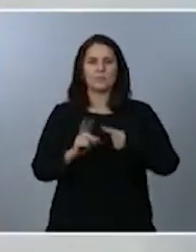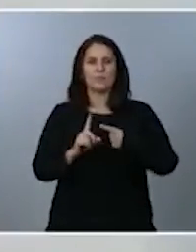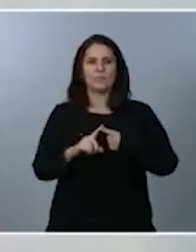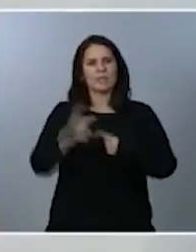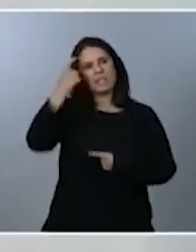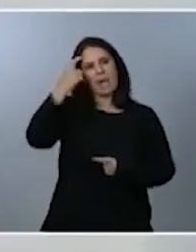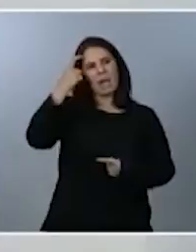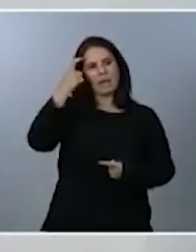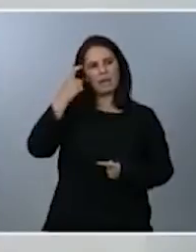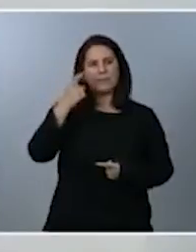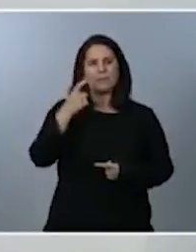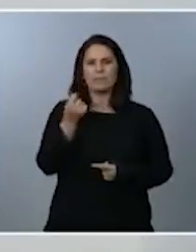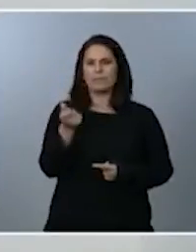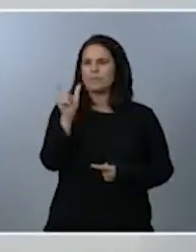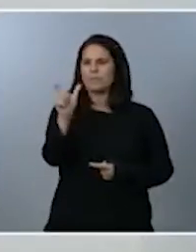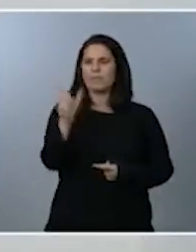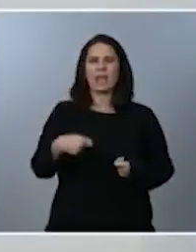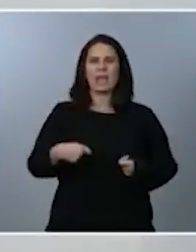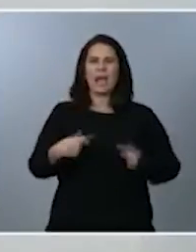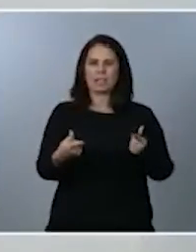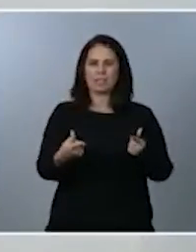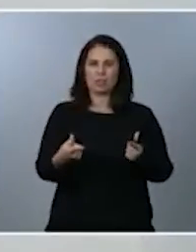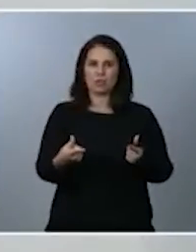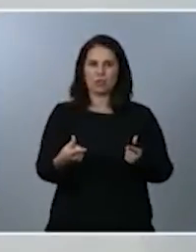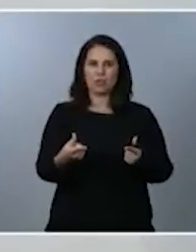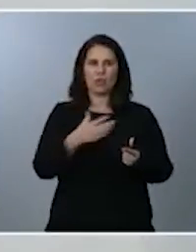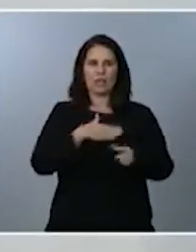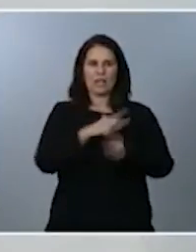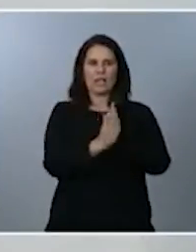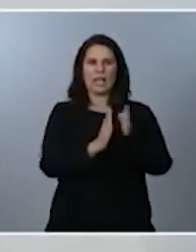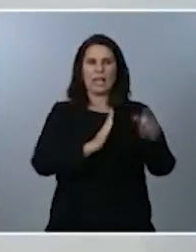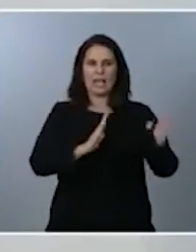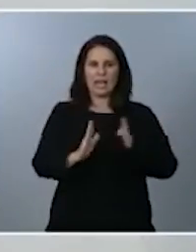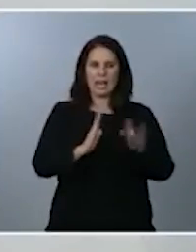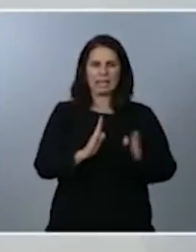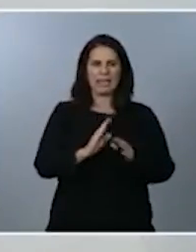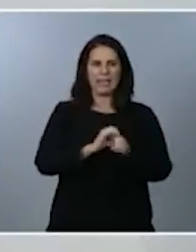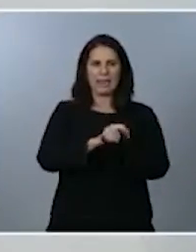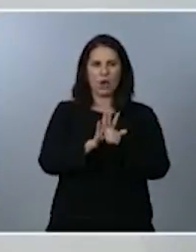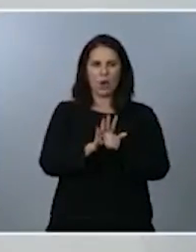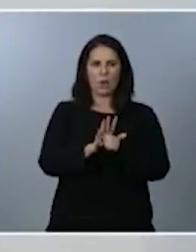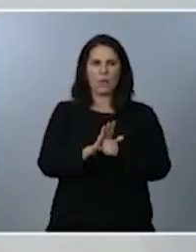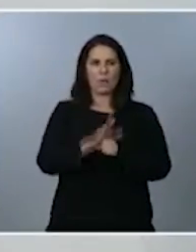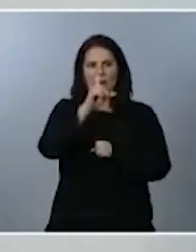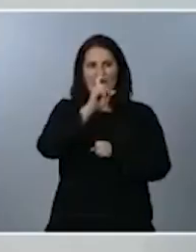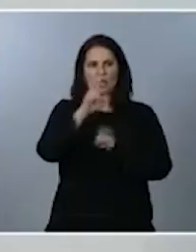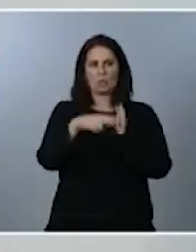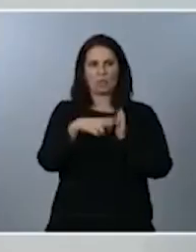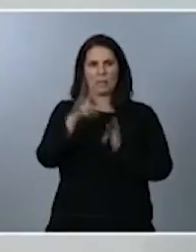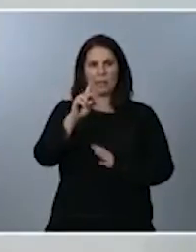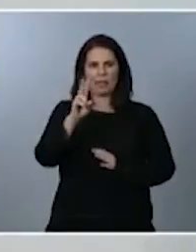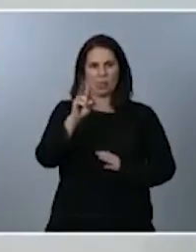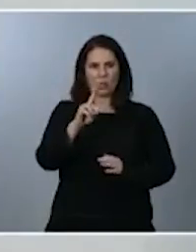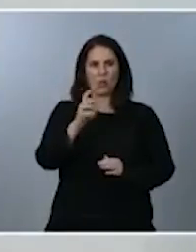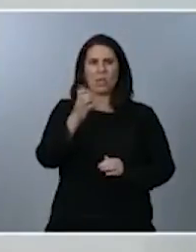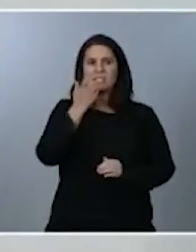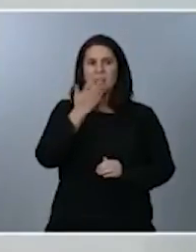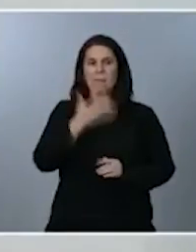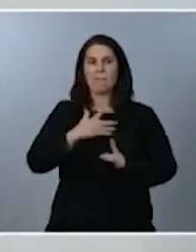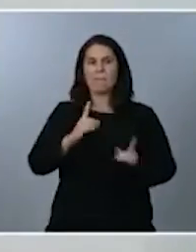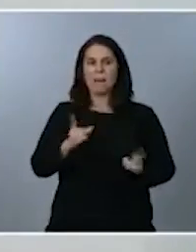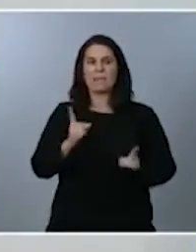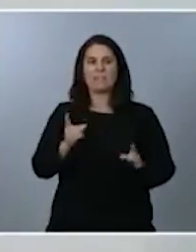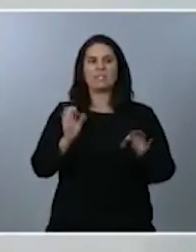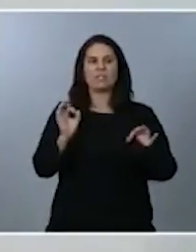prevista para el gasto en ERTE los ERTE ligados al COVID de cara al ejercicio 2021 si se ha previsto solo una